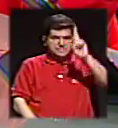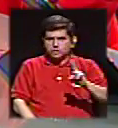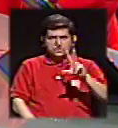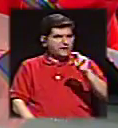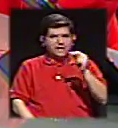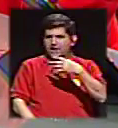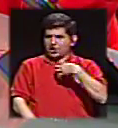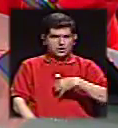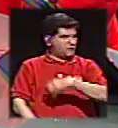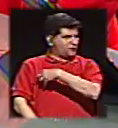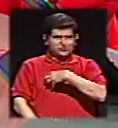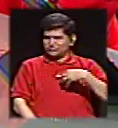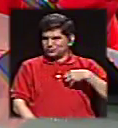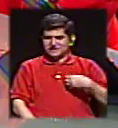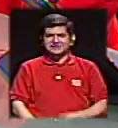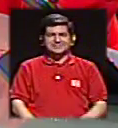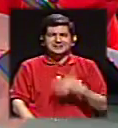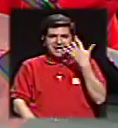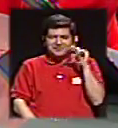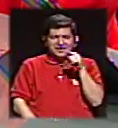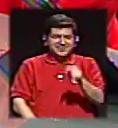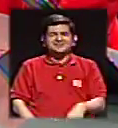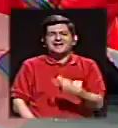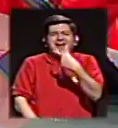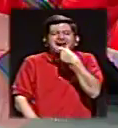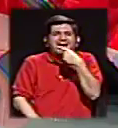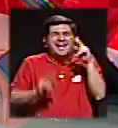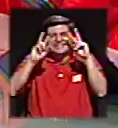Suiza, sino galleta Suiza?